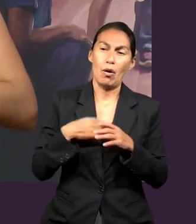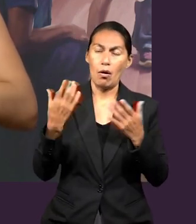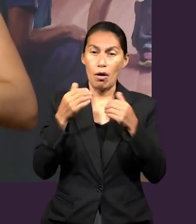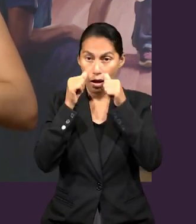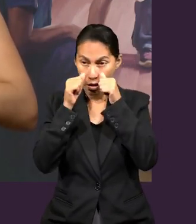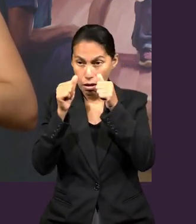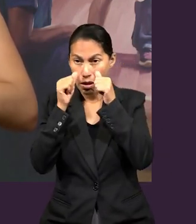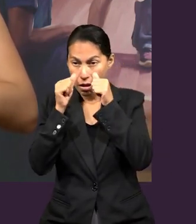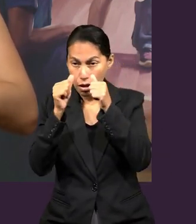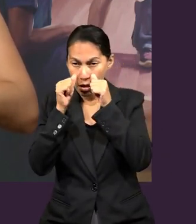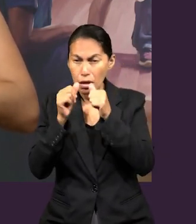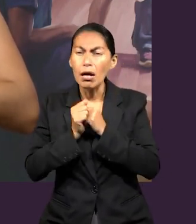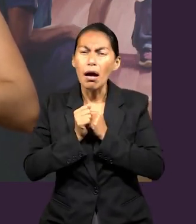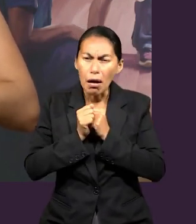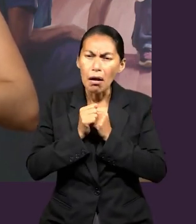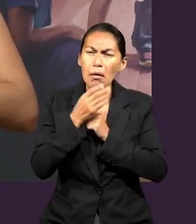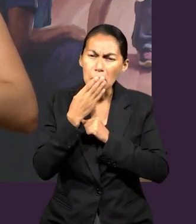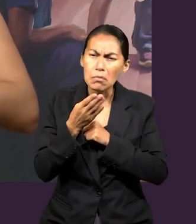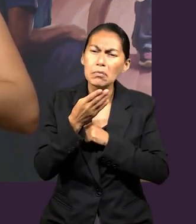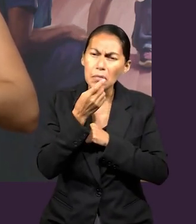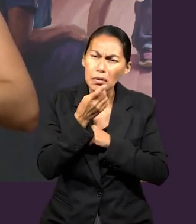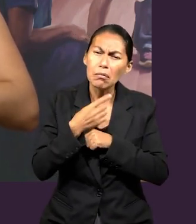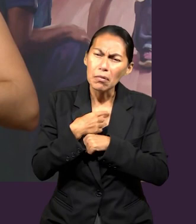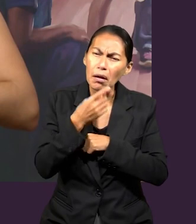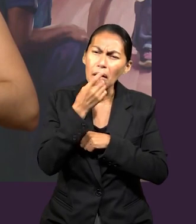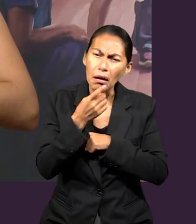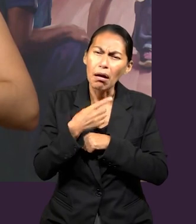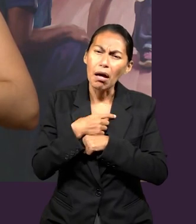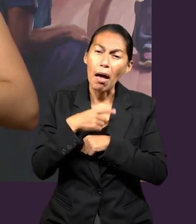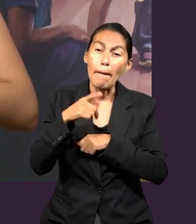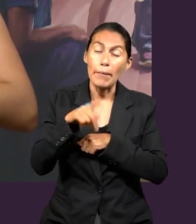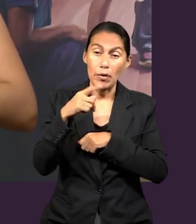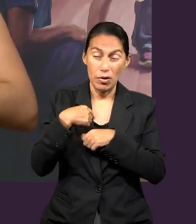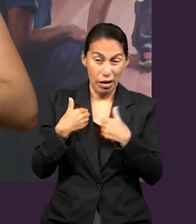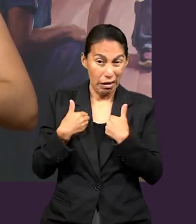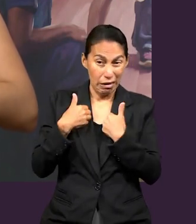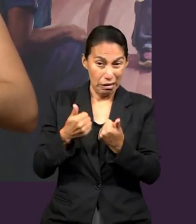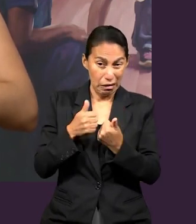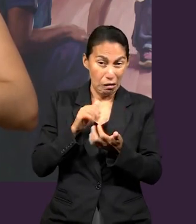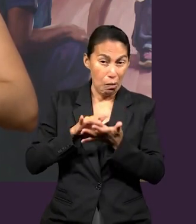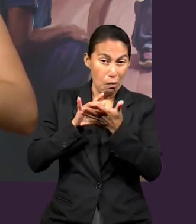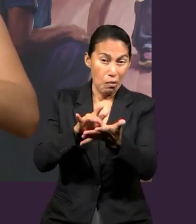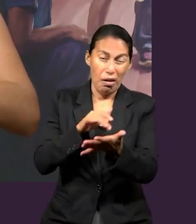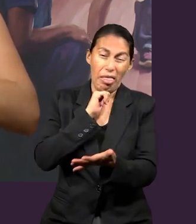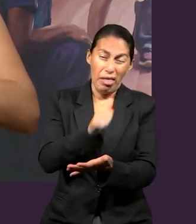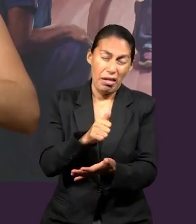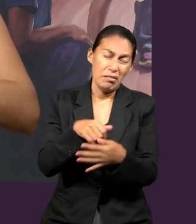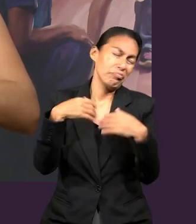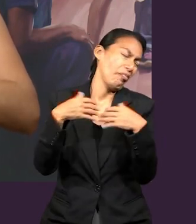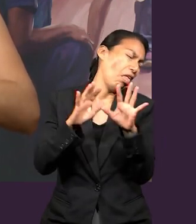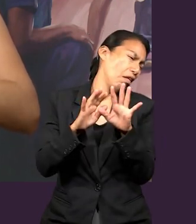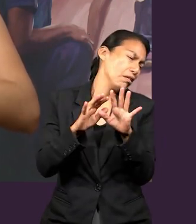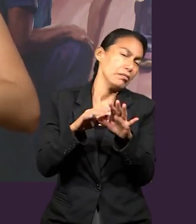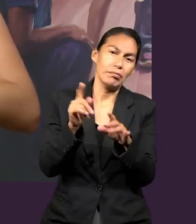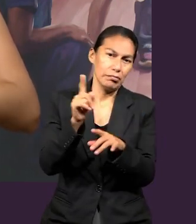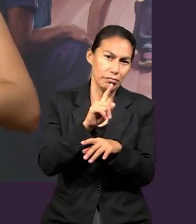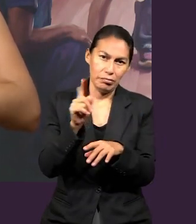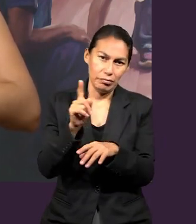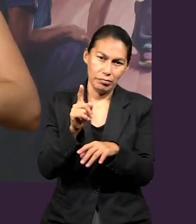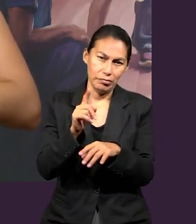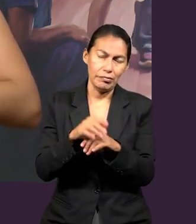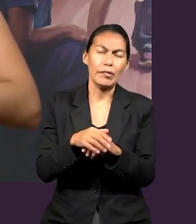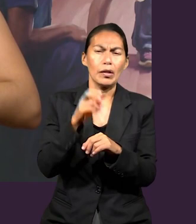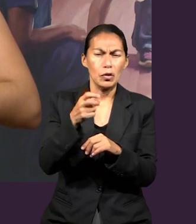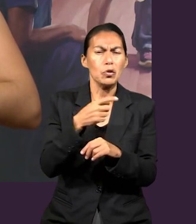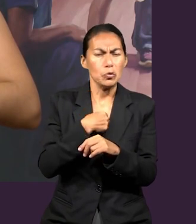escucho a las personas, pero no hago nada por ellas, o no me pongo en su lugar, de nada sirve el que yo les dé, entre comillas, esa atención. Porque no